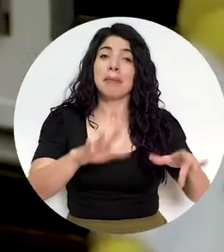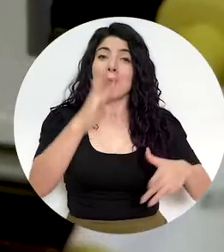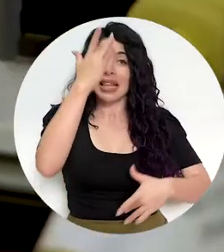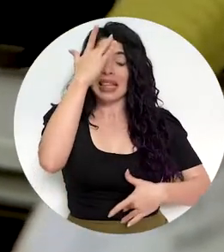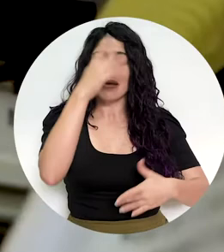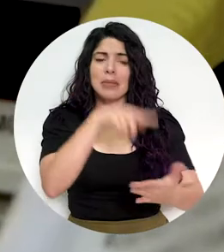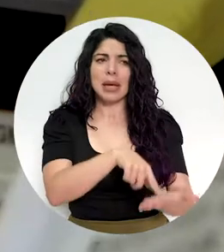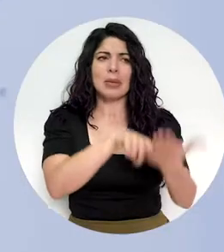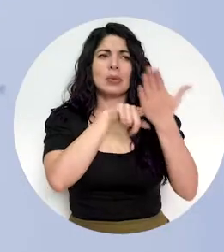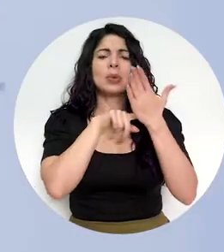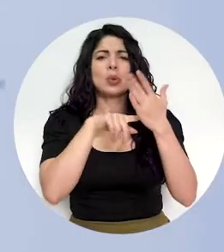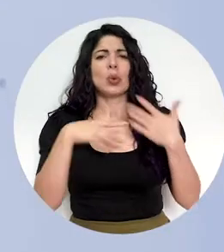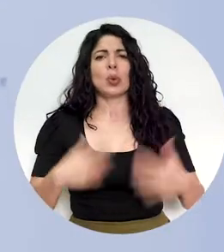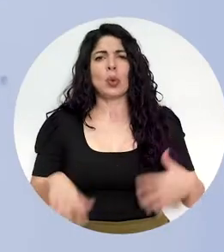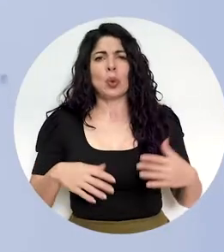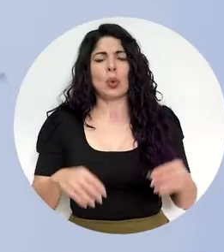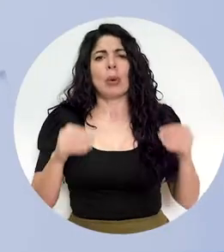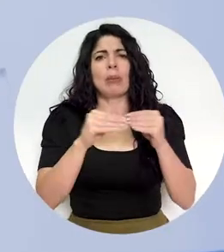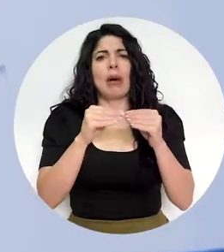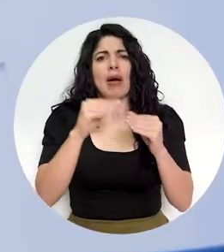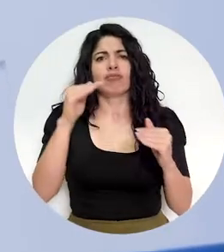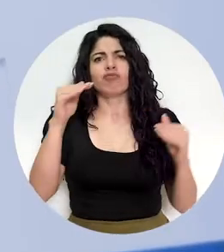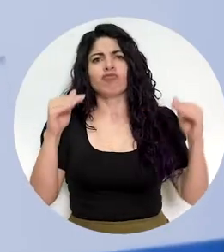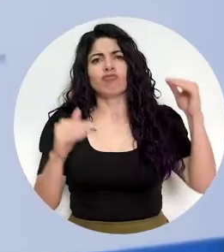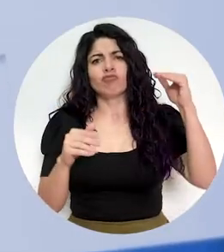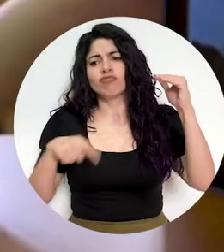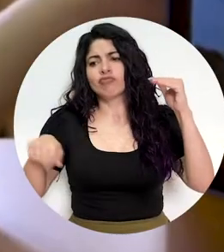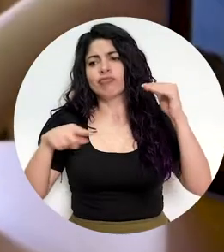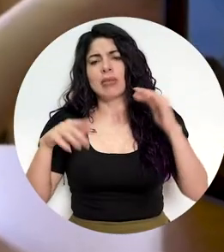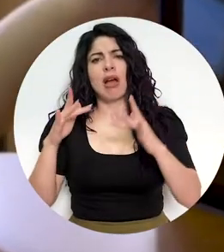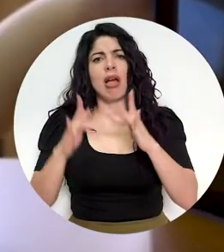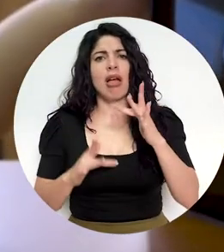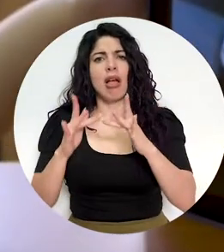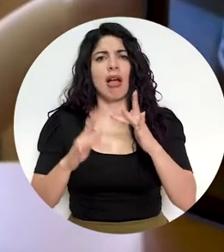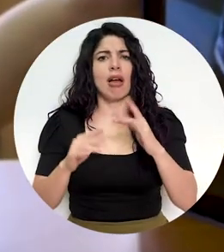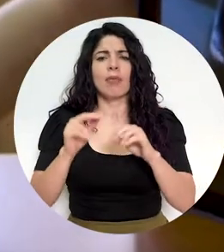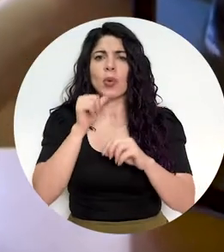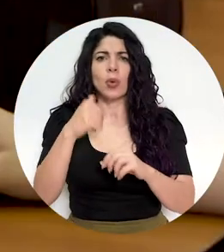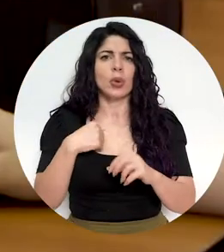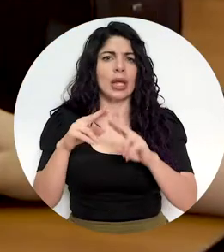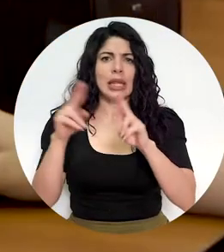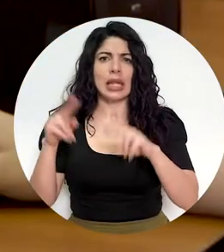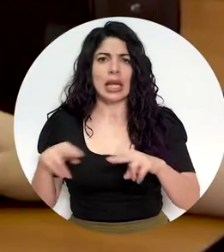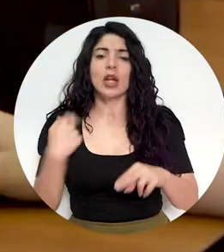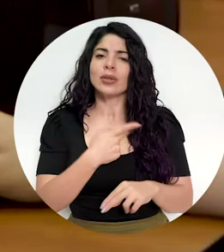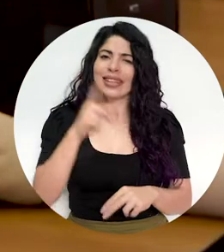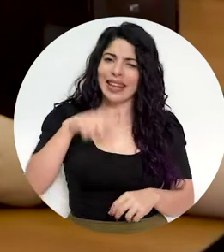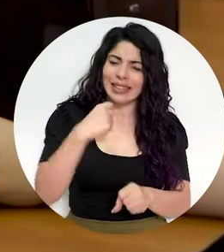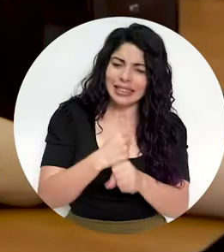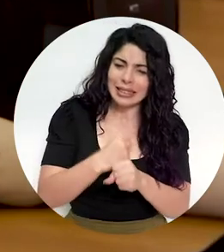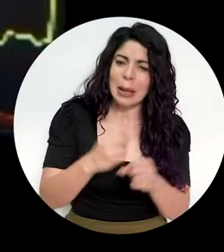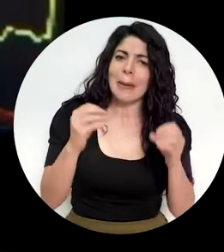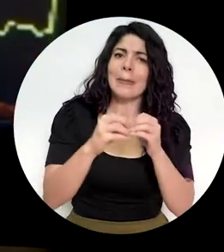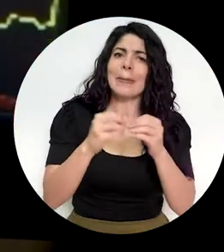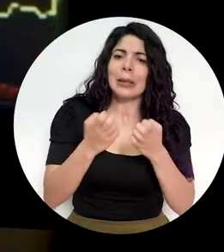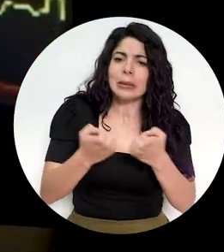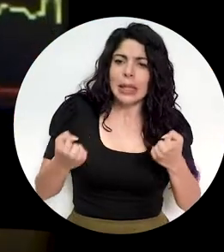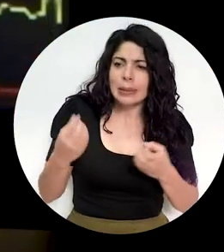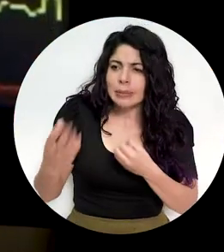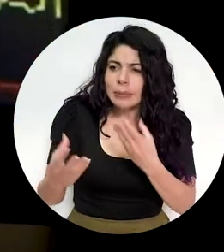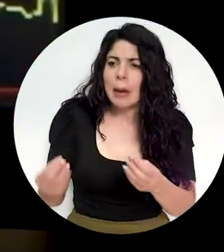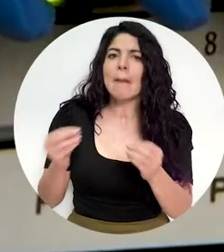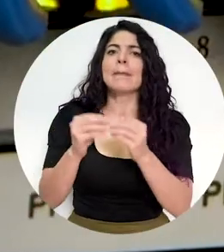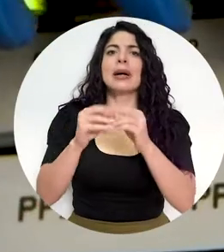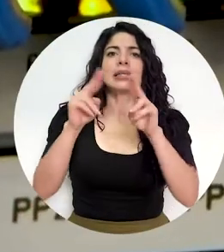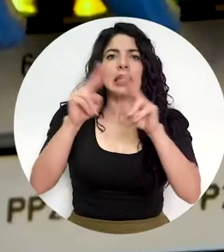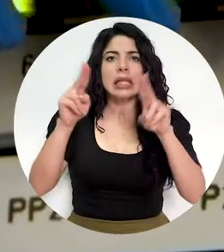pandemia evidenció aún más la brecha digital. Debemos trabajar para tener más equipos y conectividad